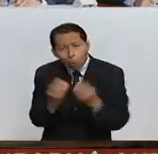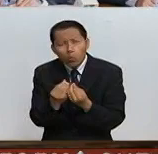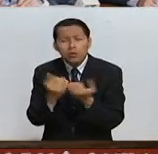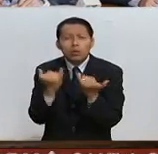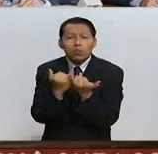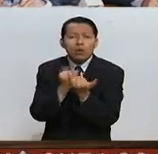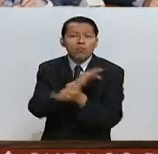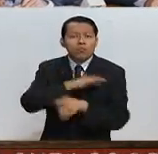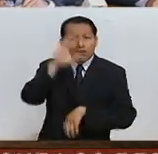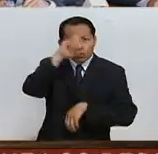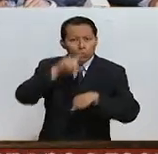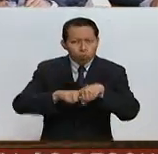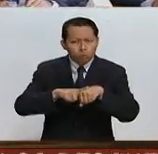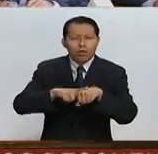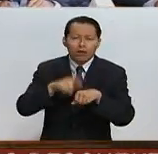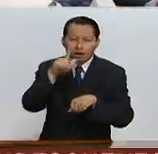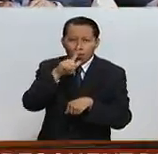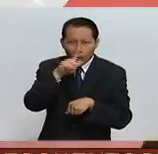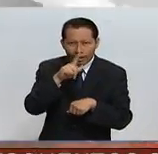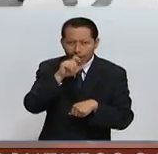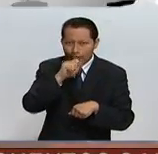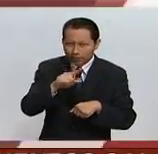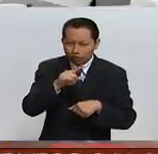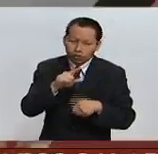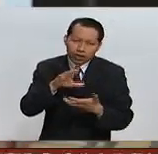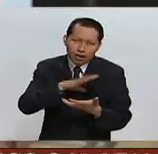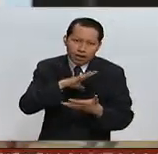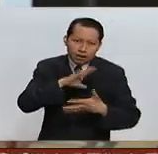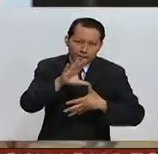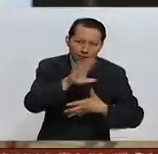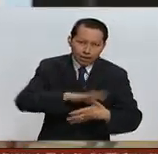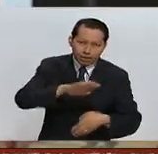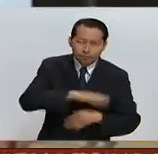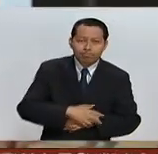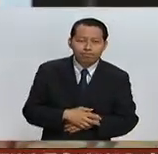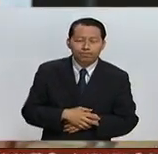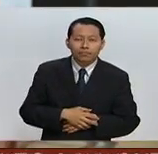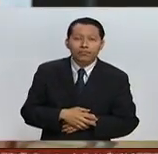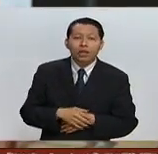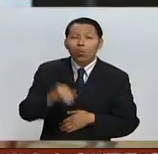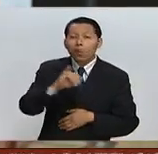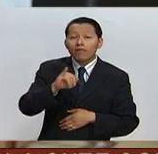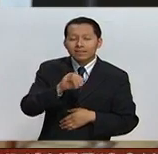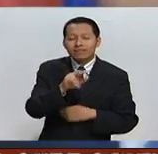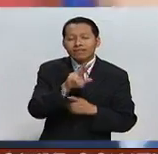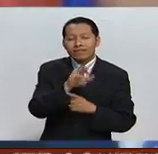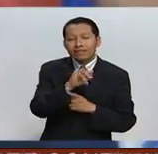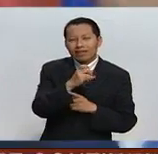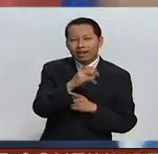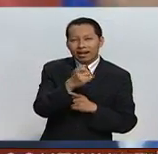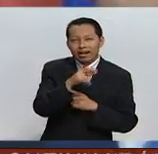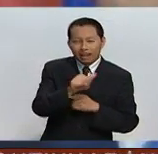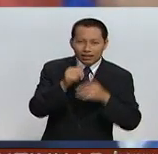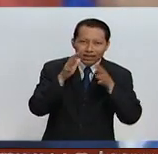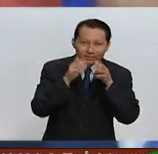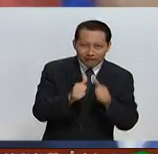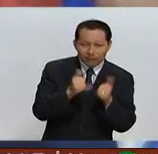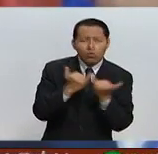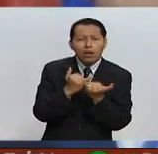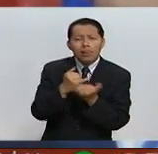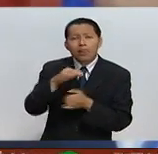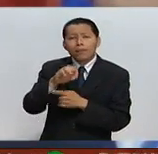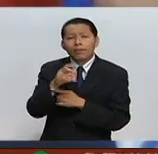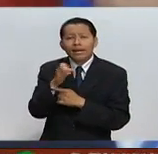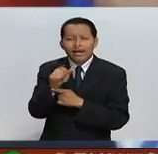promoverá la cultura y el lenguaje hispánico. Este jueves se reunieron Luis Videgaray, secretario de Hacienda y Miguel Ángel Mancera,